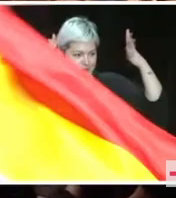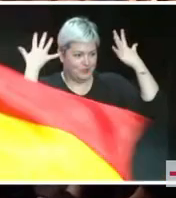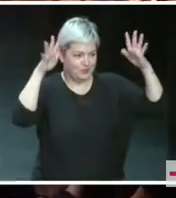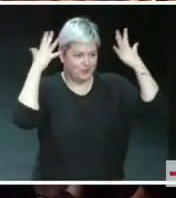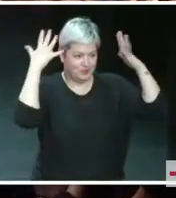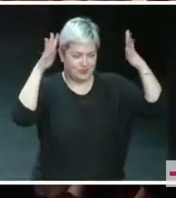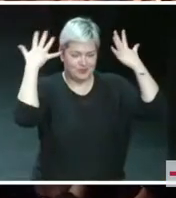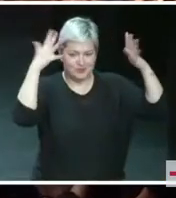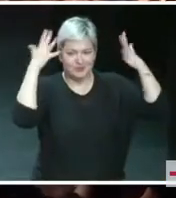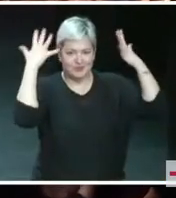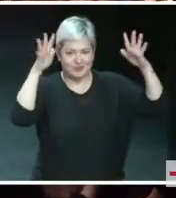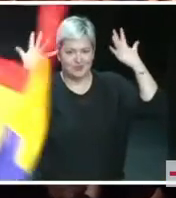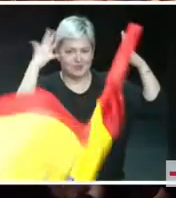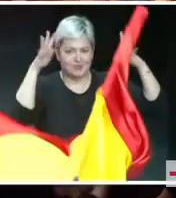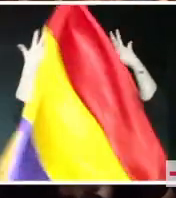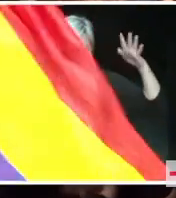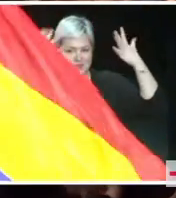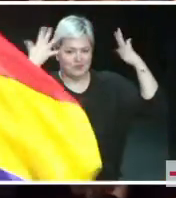enemigo!